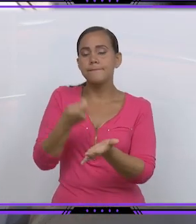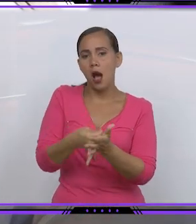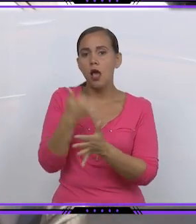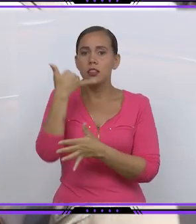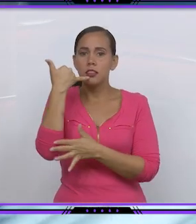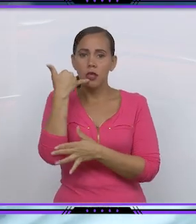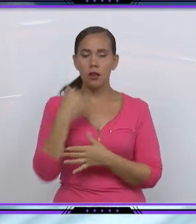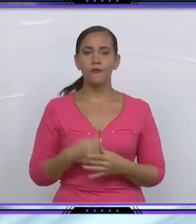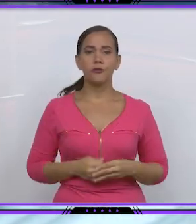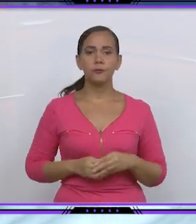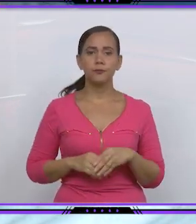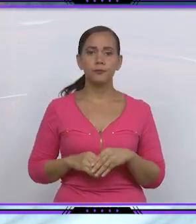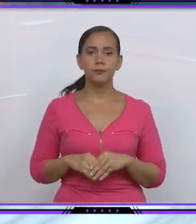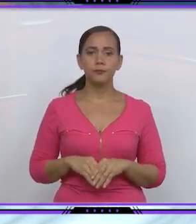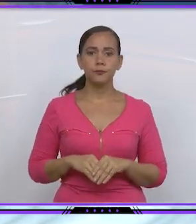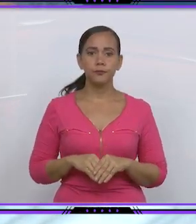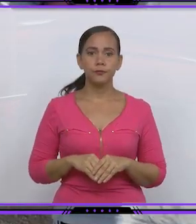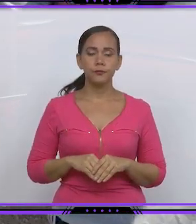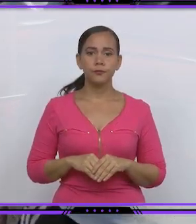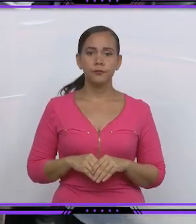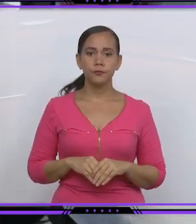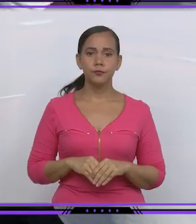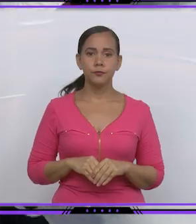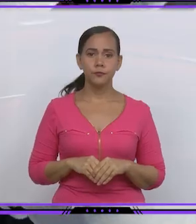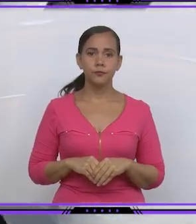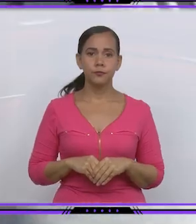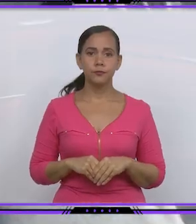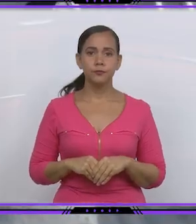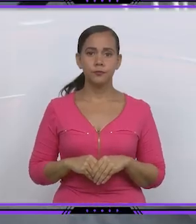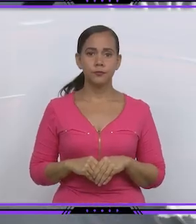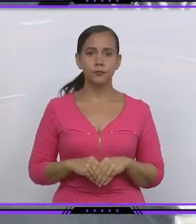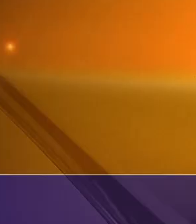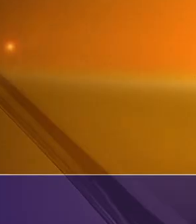diferentes productos. Carlos Prado Porcena Sistema Informativo